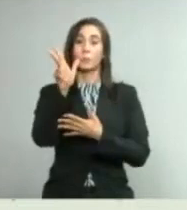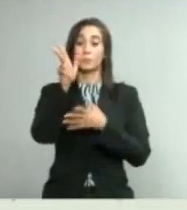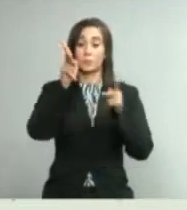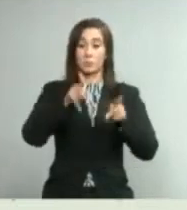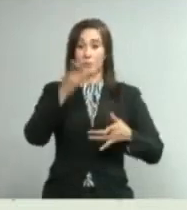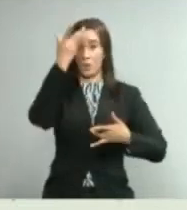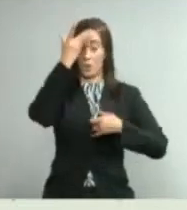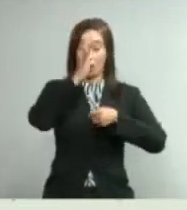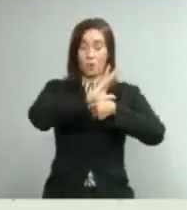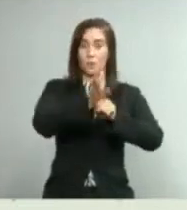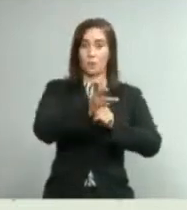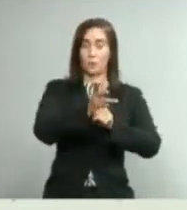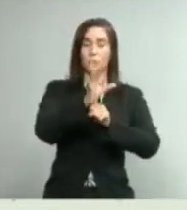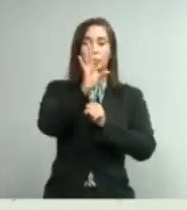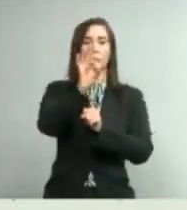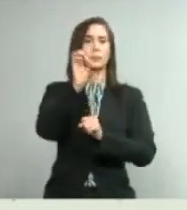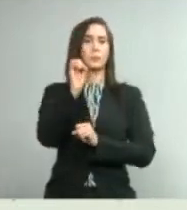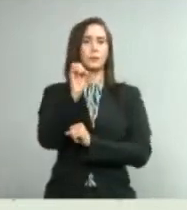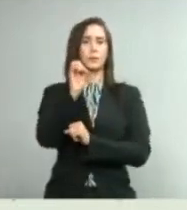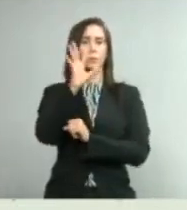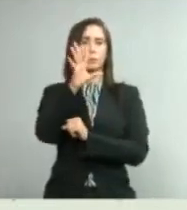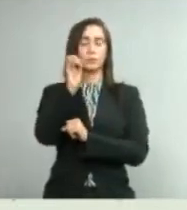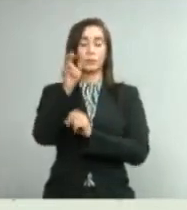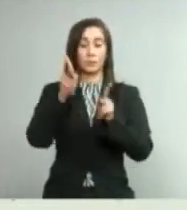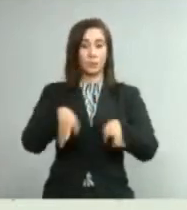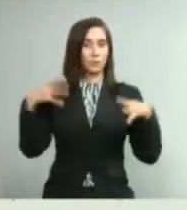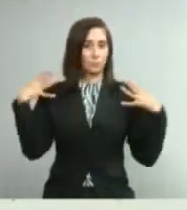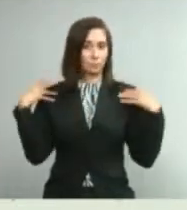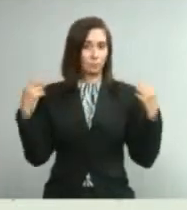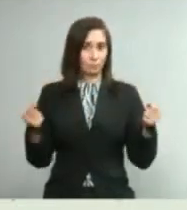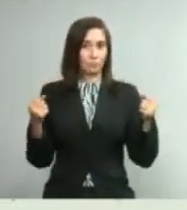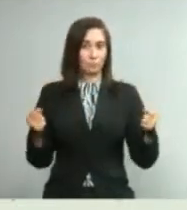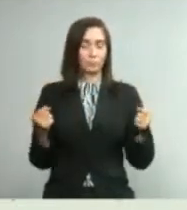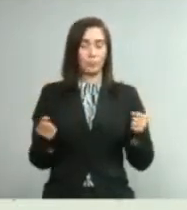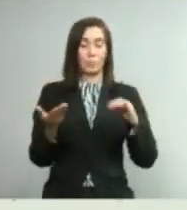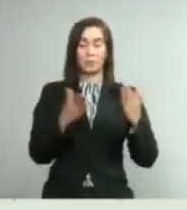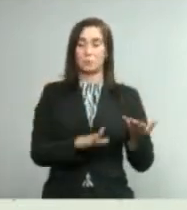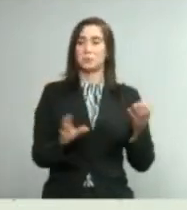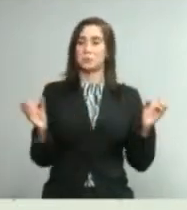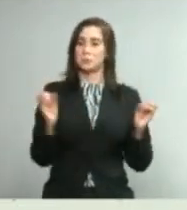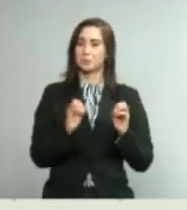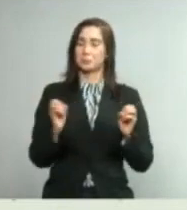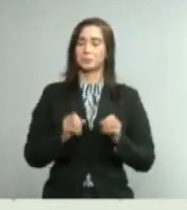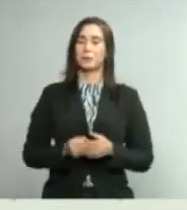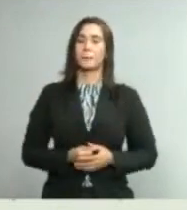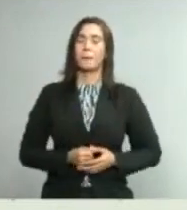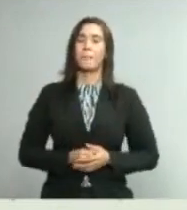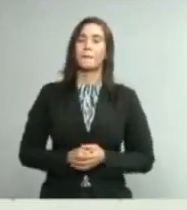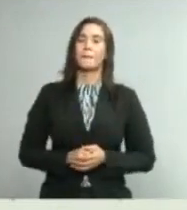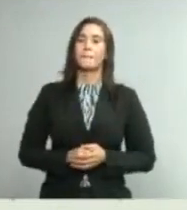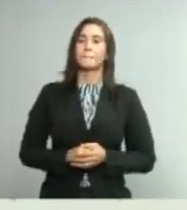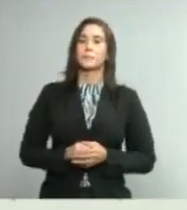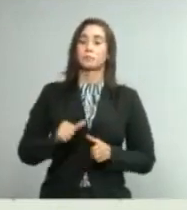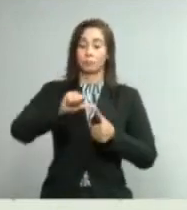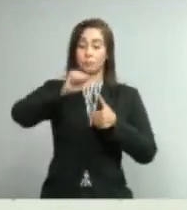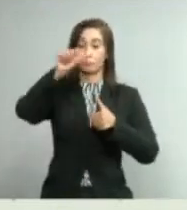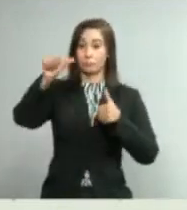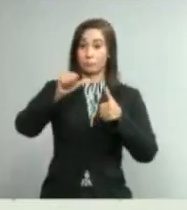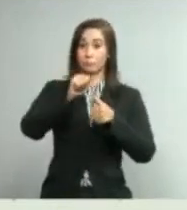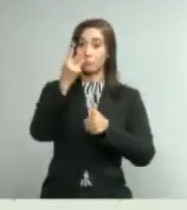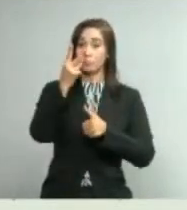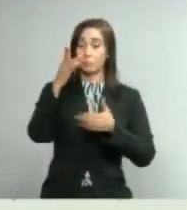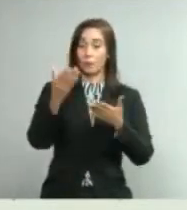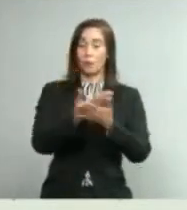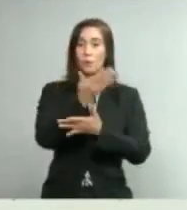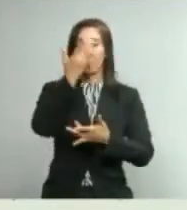casos, 950 recuperados, cero fallecimientos. ASUA, dos casos